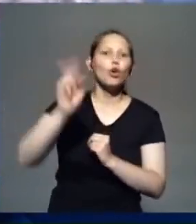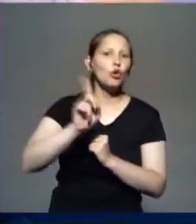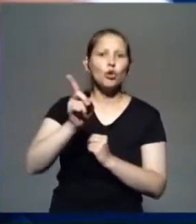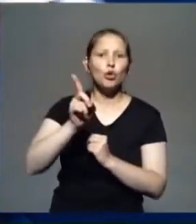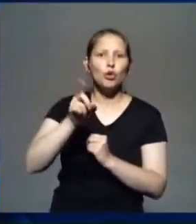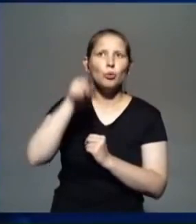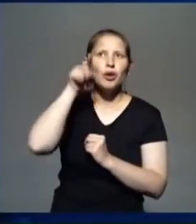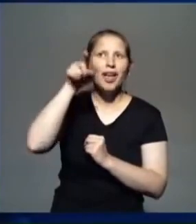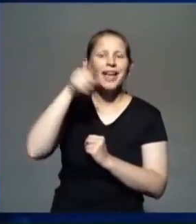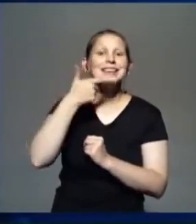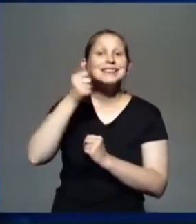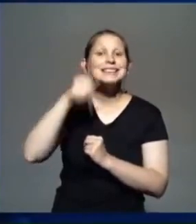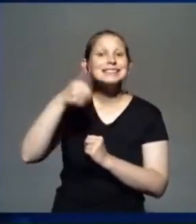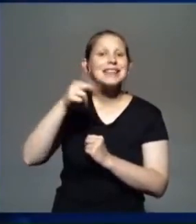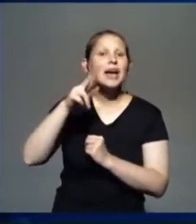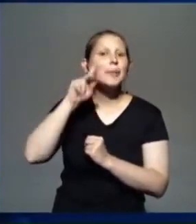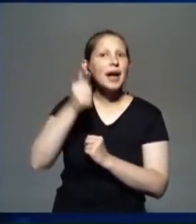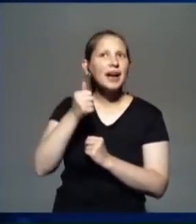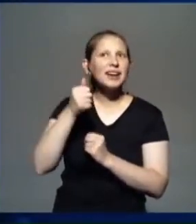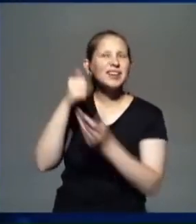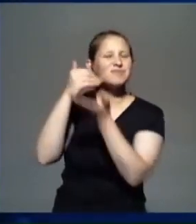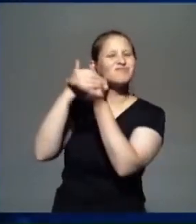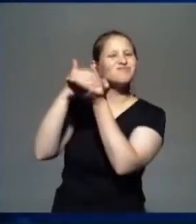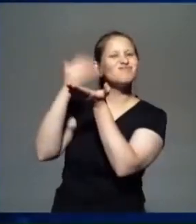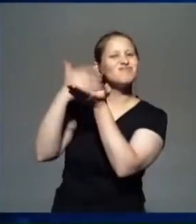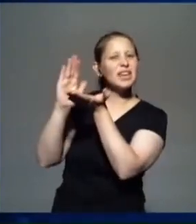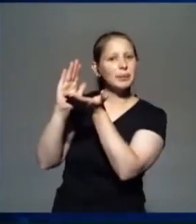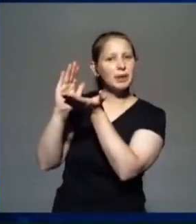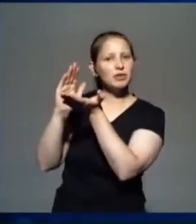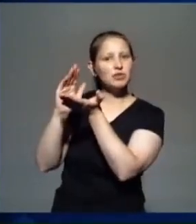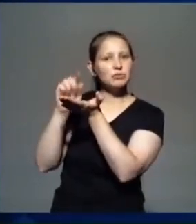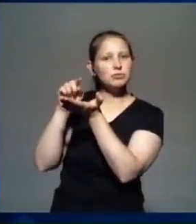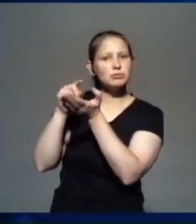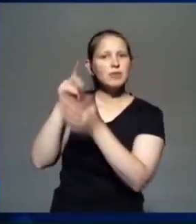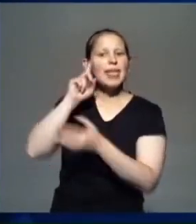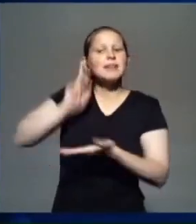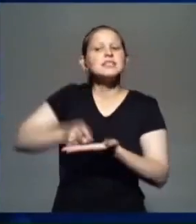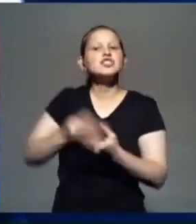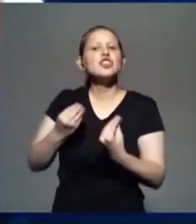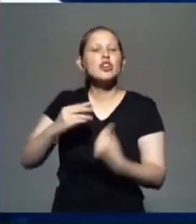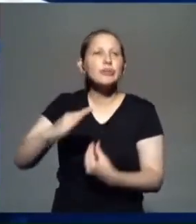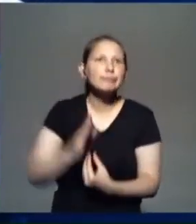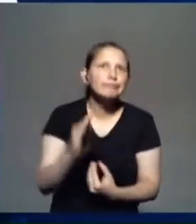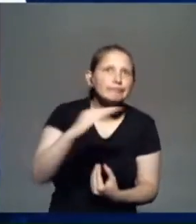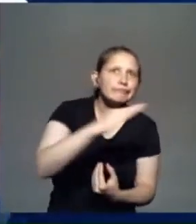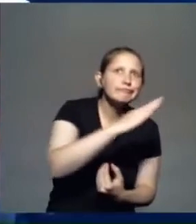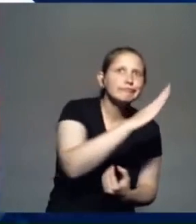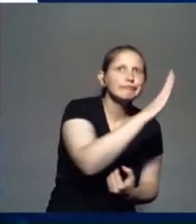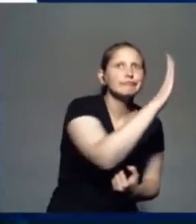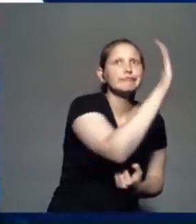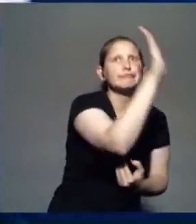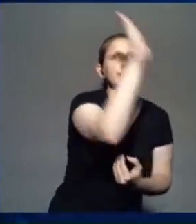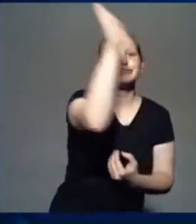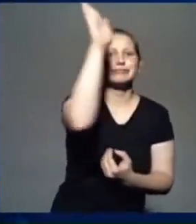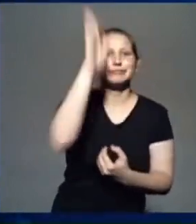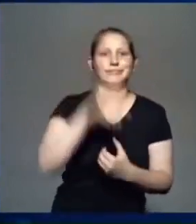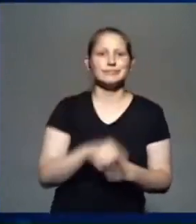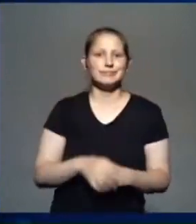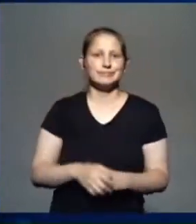Era un oprobio, una ofensa. Eran malditos, los maldecían,